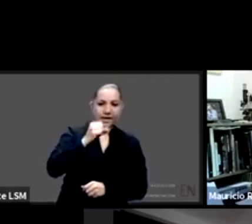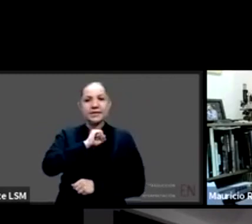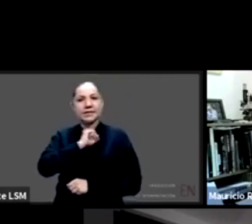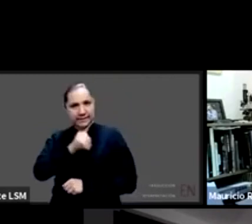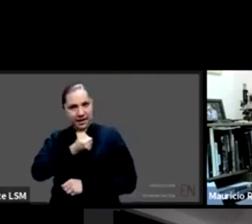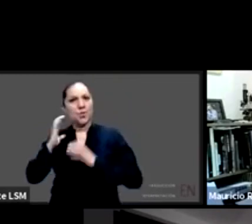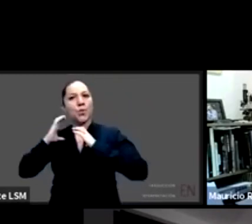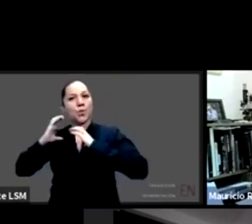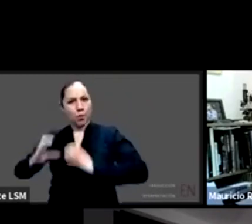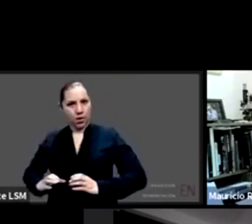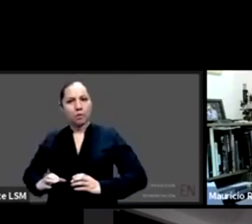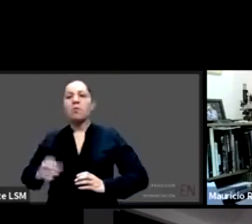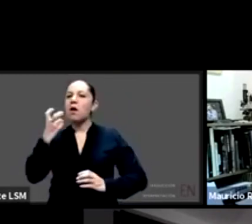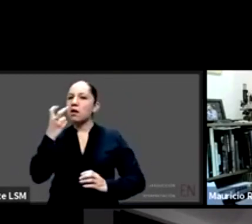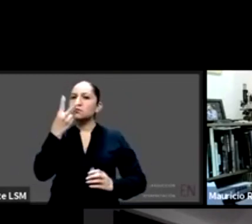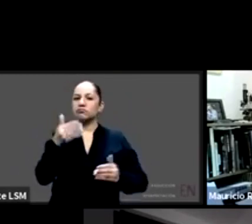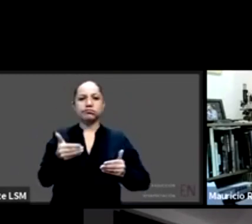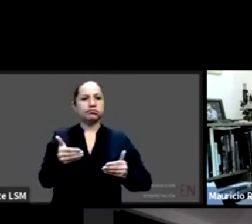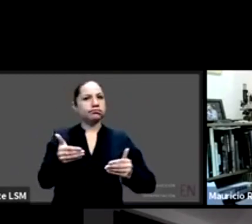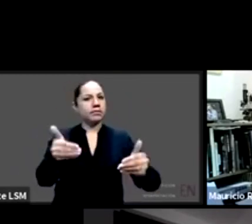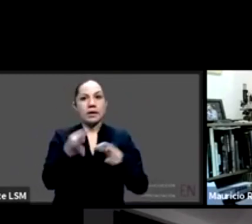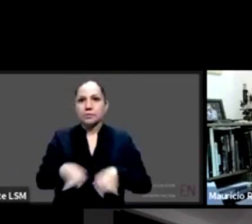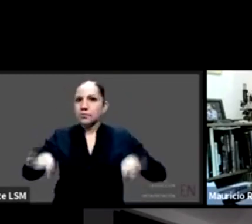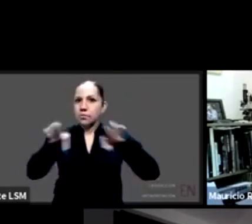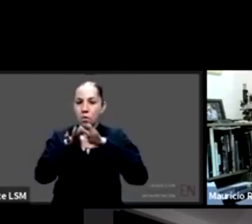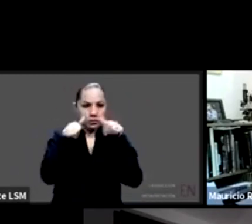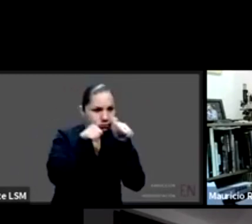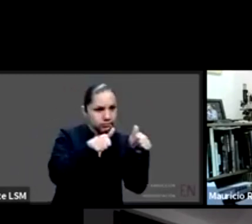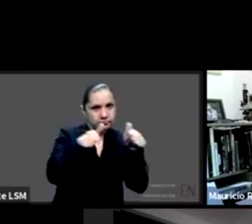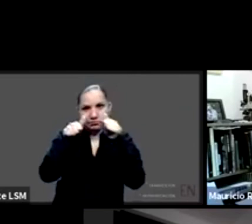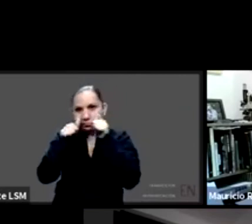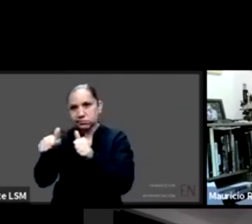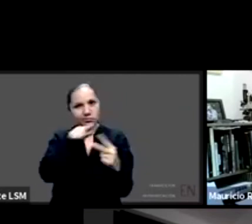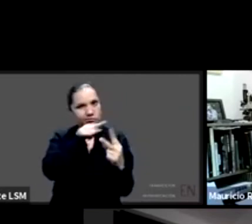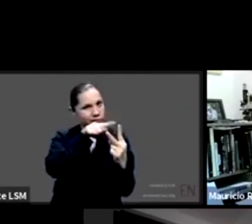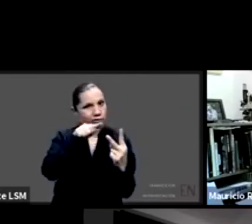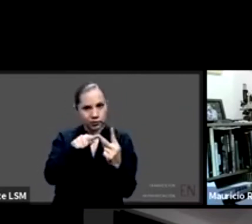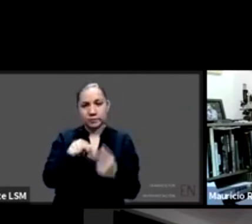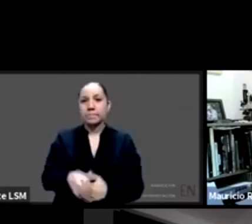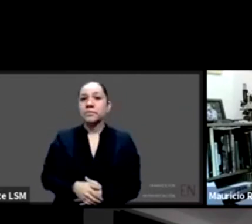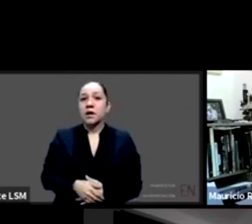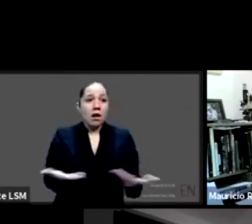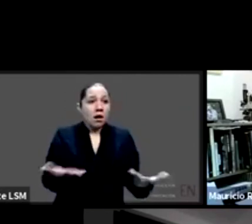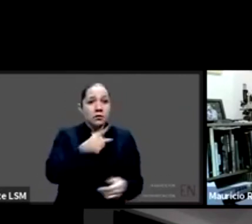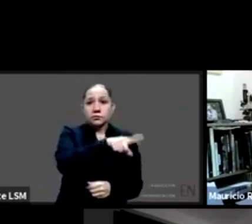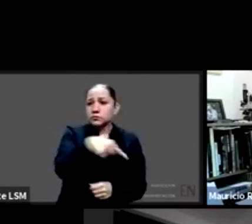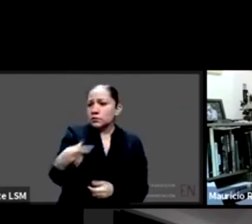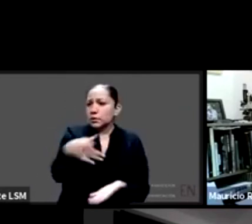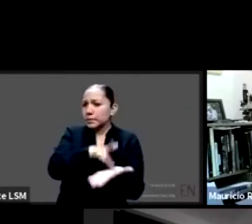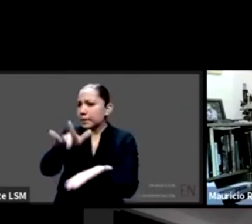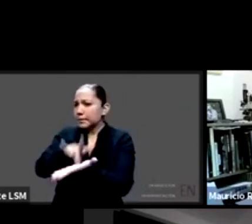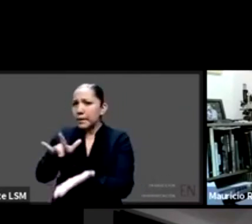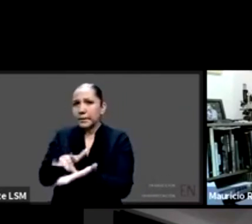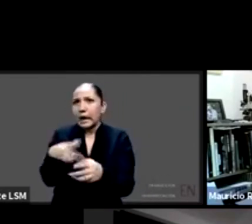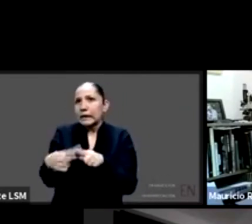cosas básicas que debemos tomar en cuenta la familia es uno de los mejores auxiliares los hospitales son